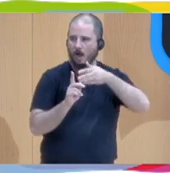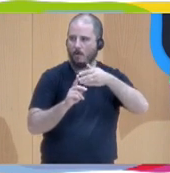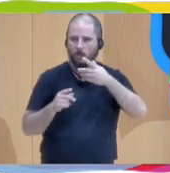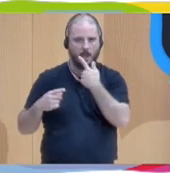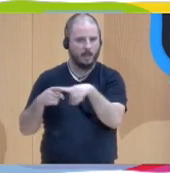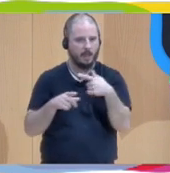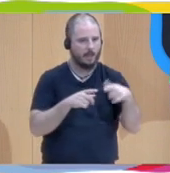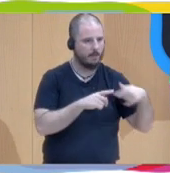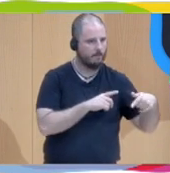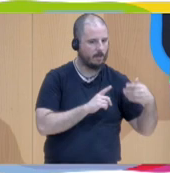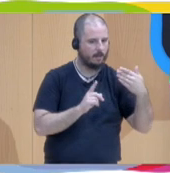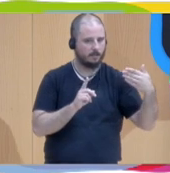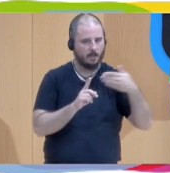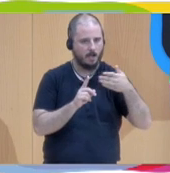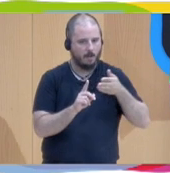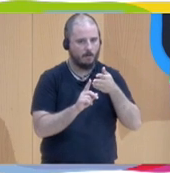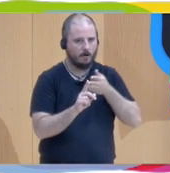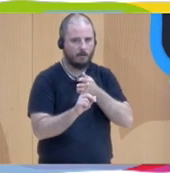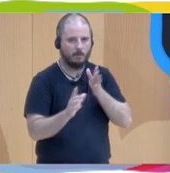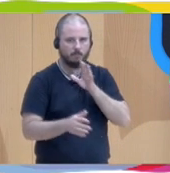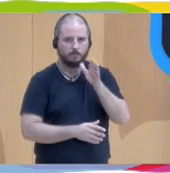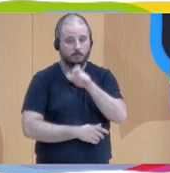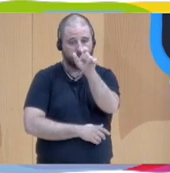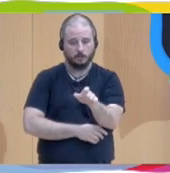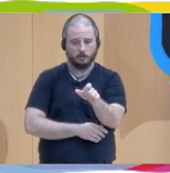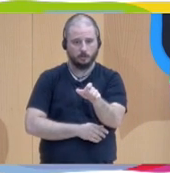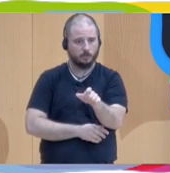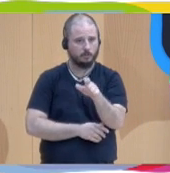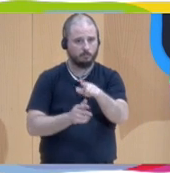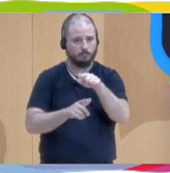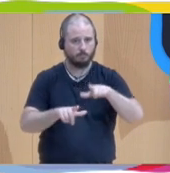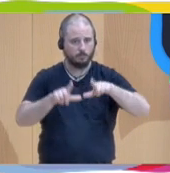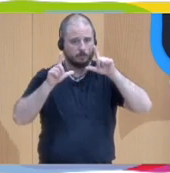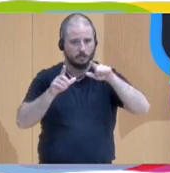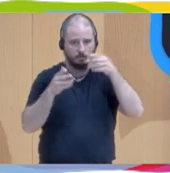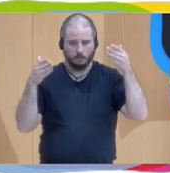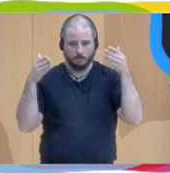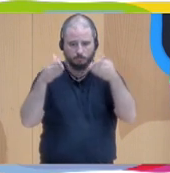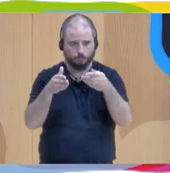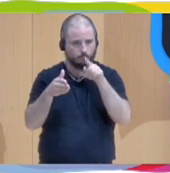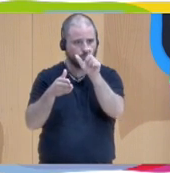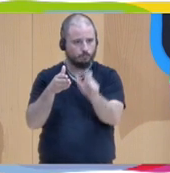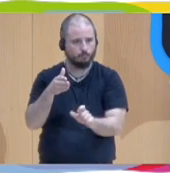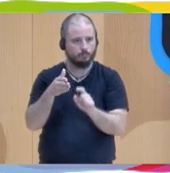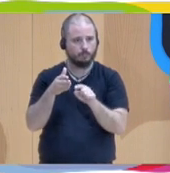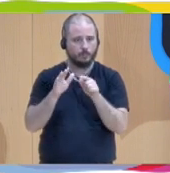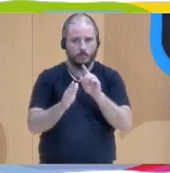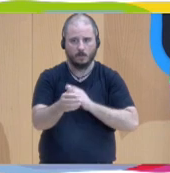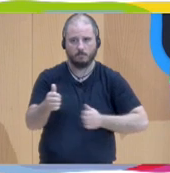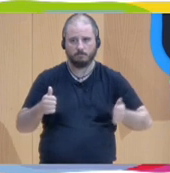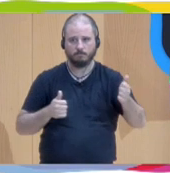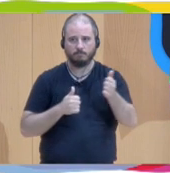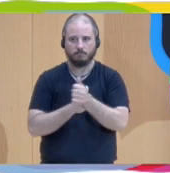atención centrada en la persona tiene como objetivo primordial situar